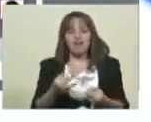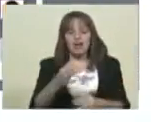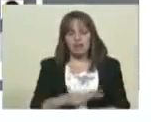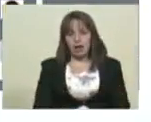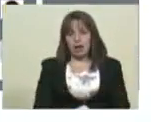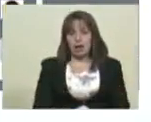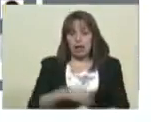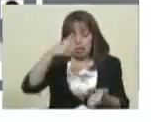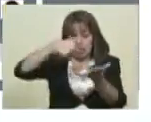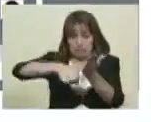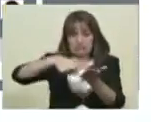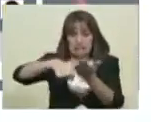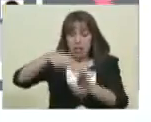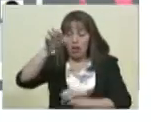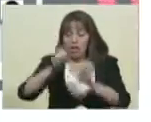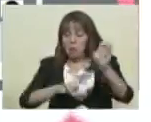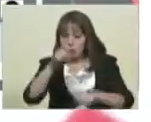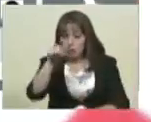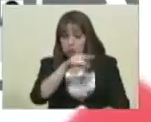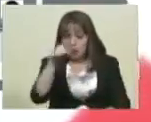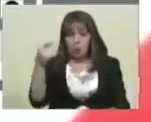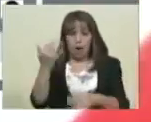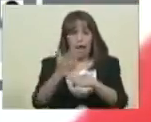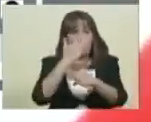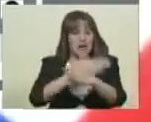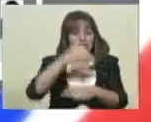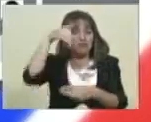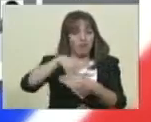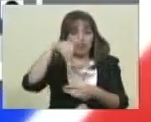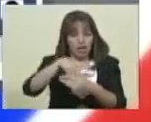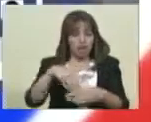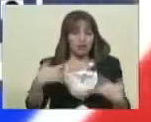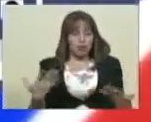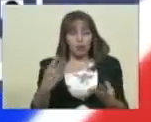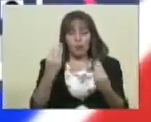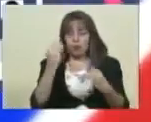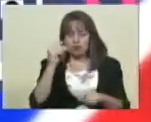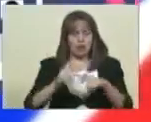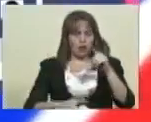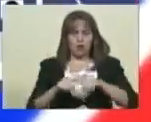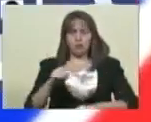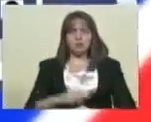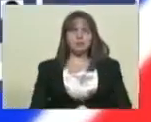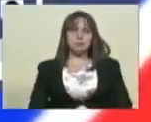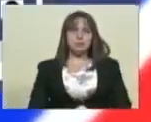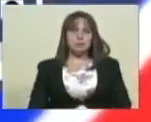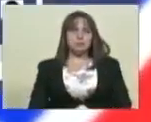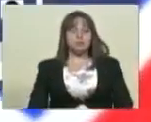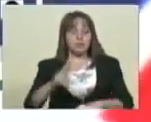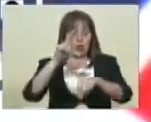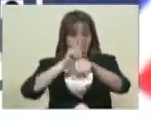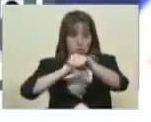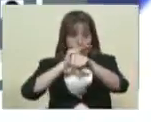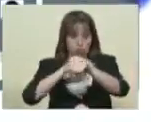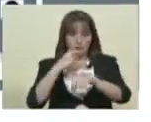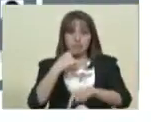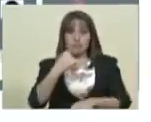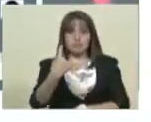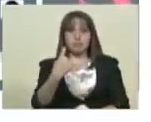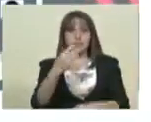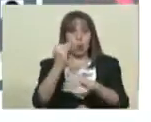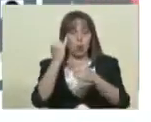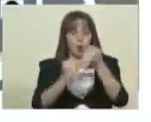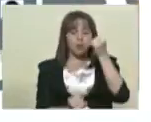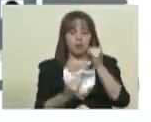resultados, la transparencia con la que siempre las hemos dado. Doctora Lucena, en las últimas horas y días